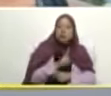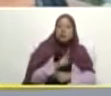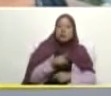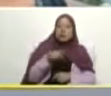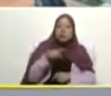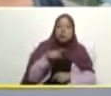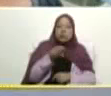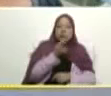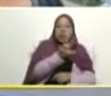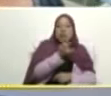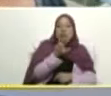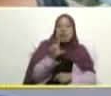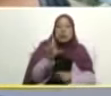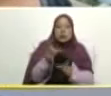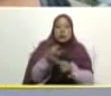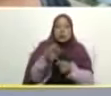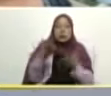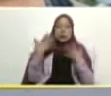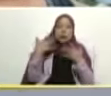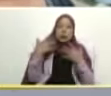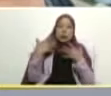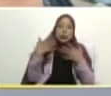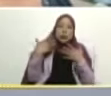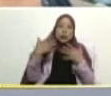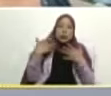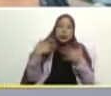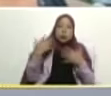33 grados cuando yo venía para acá